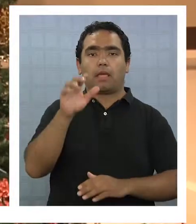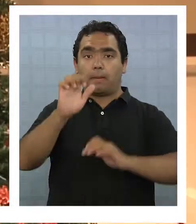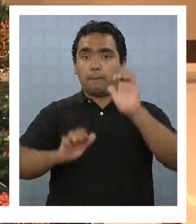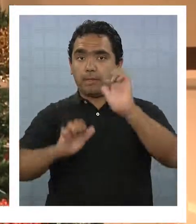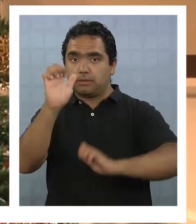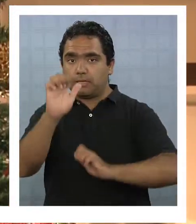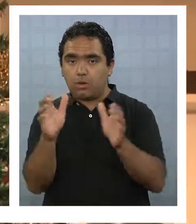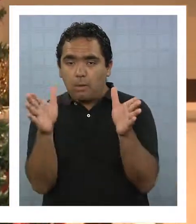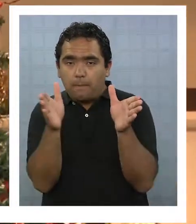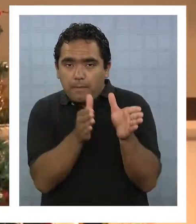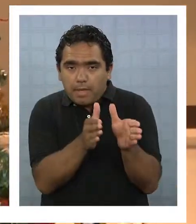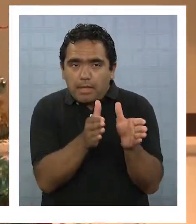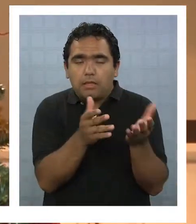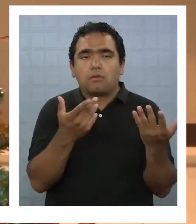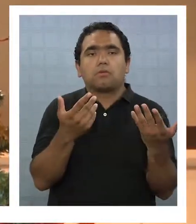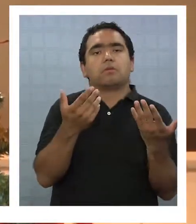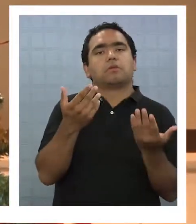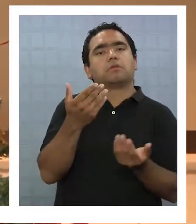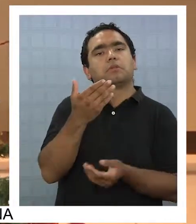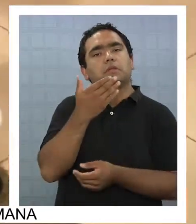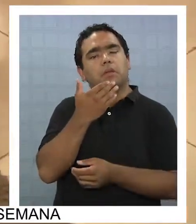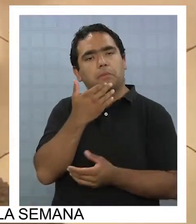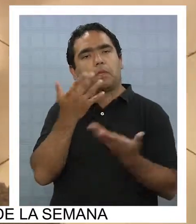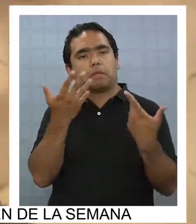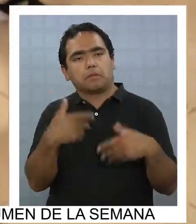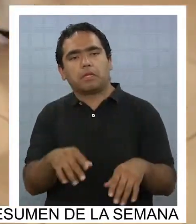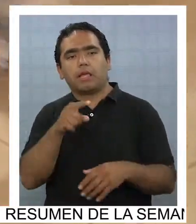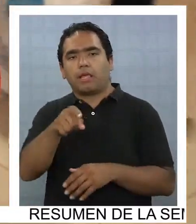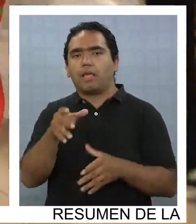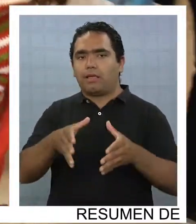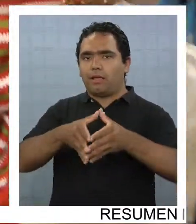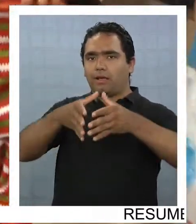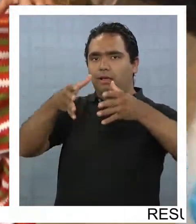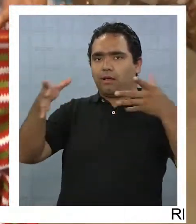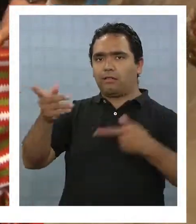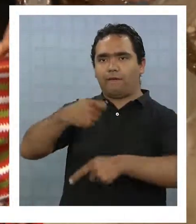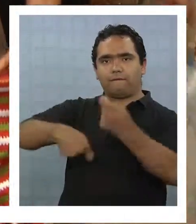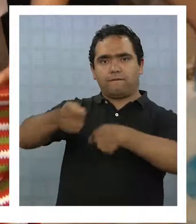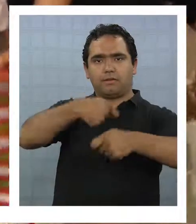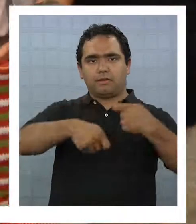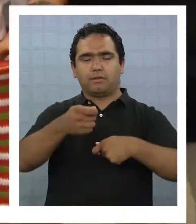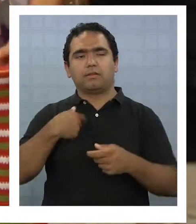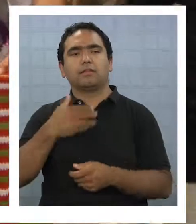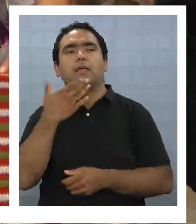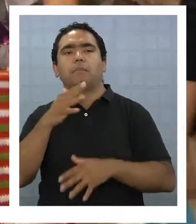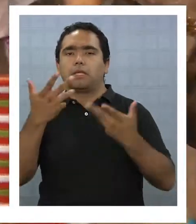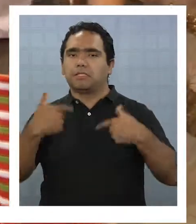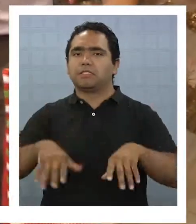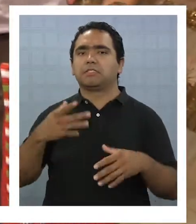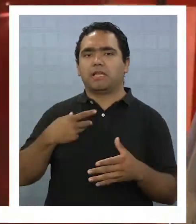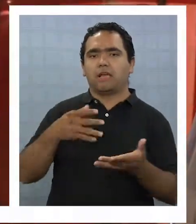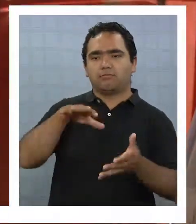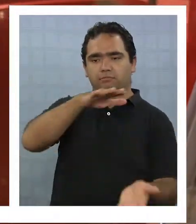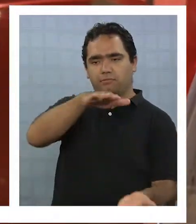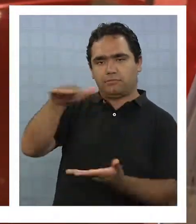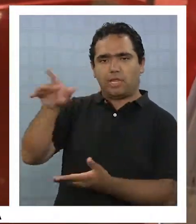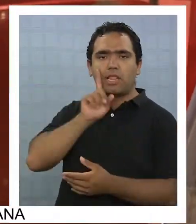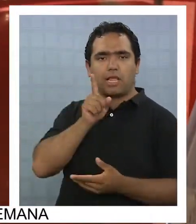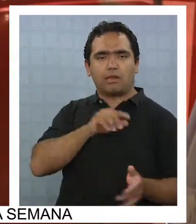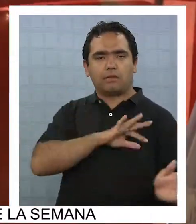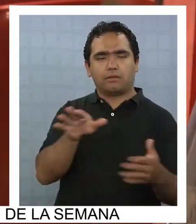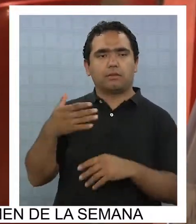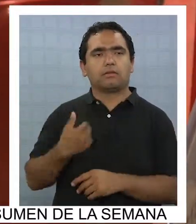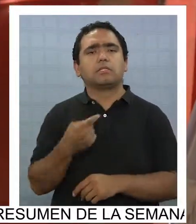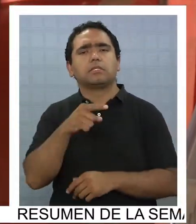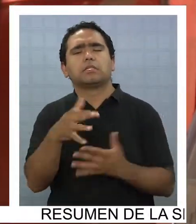pequeños... preparan con sus vitrinas navideñas... ...las grandes tiendas tienen listos sus almacenes... ...con productos innovadores. Ya estamos hace